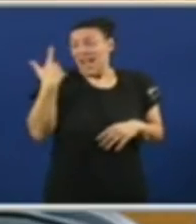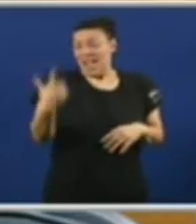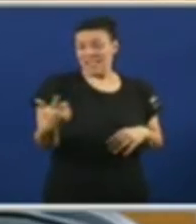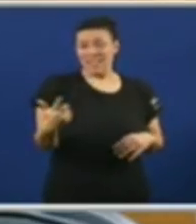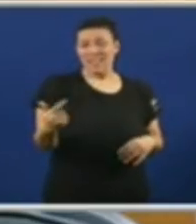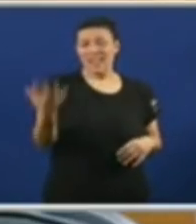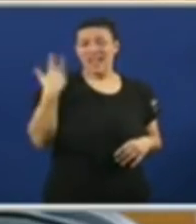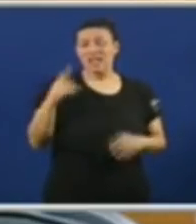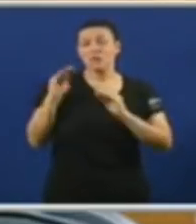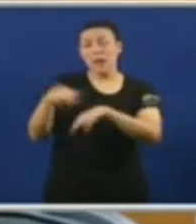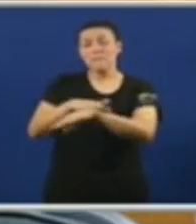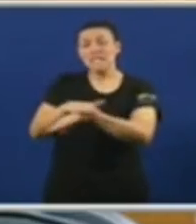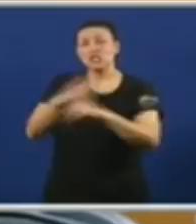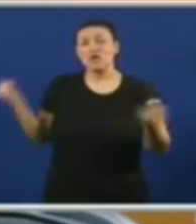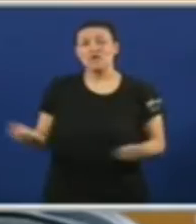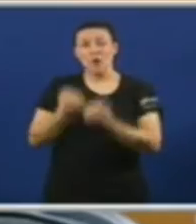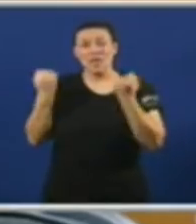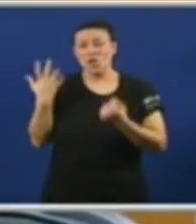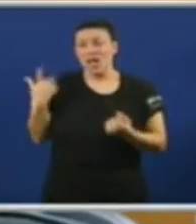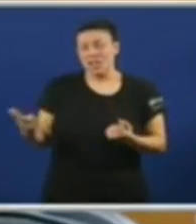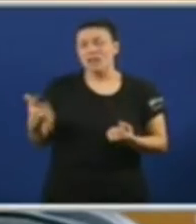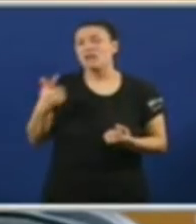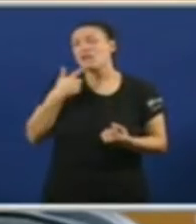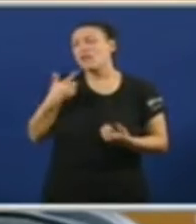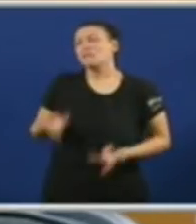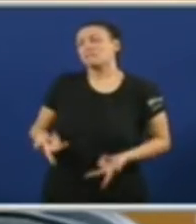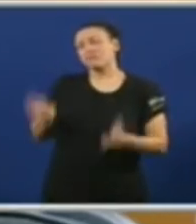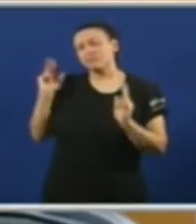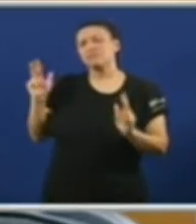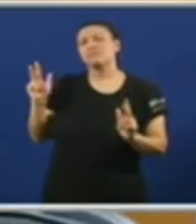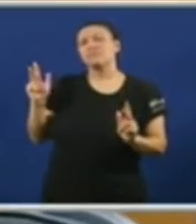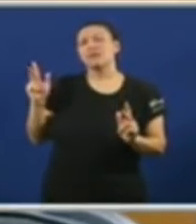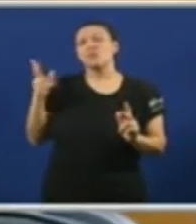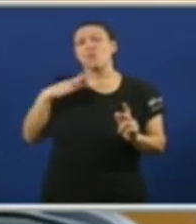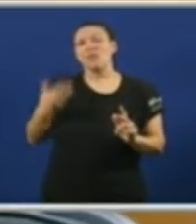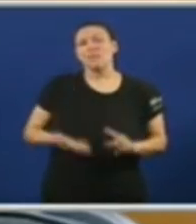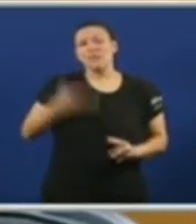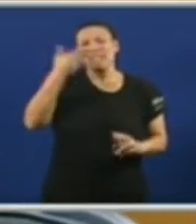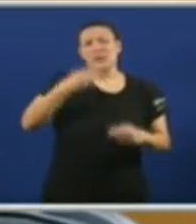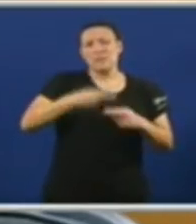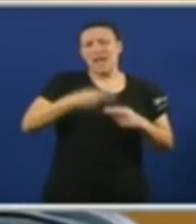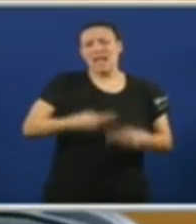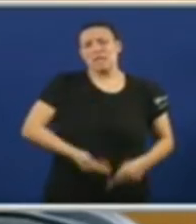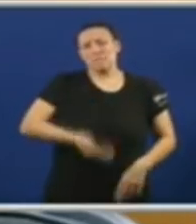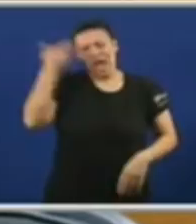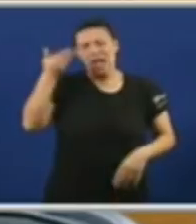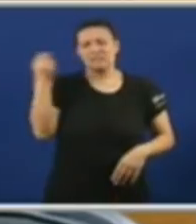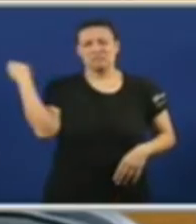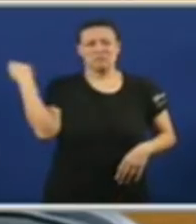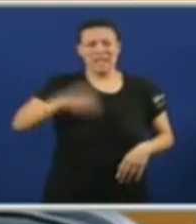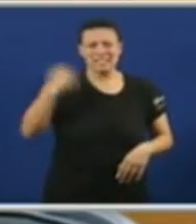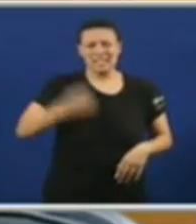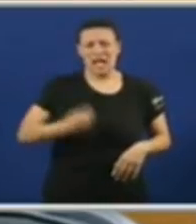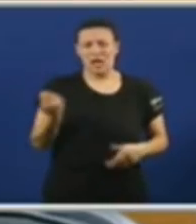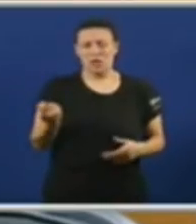o seu ministro de Fomento Deulle luz verde para que nos suba ainda máis as peaxes Os galegos e as